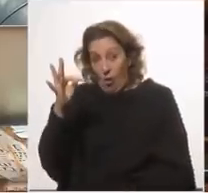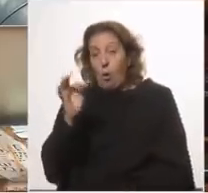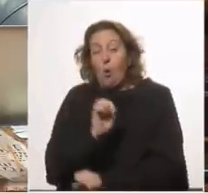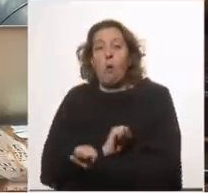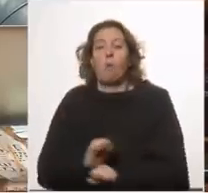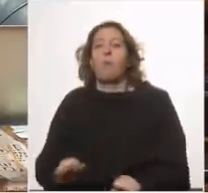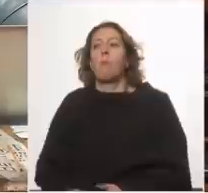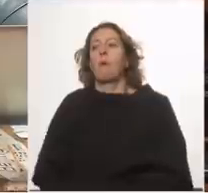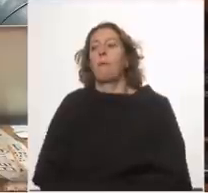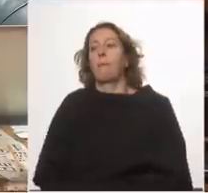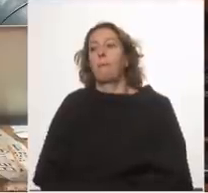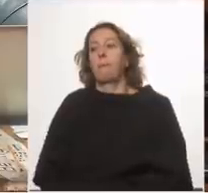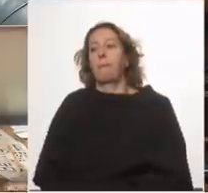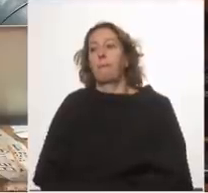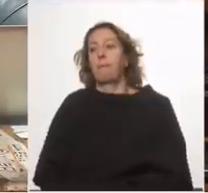técnico